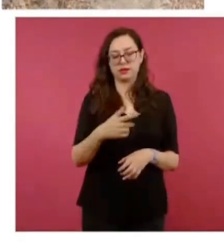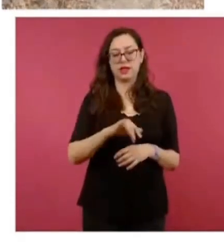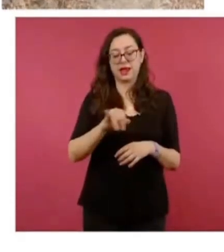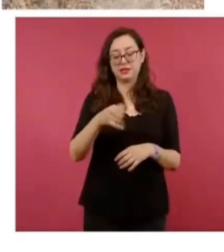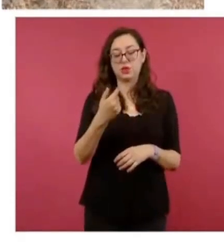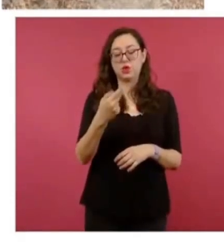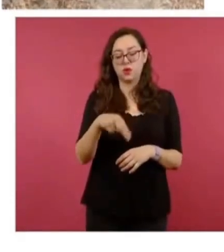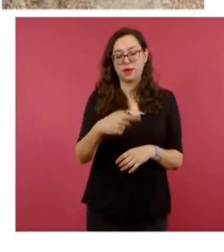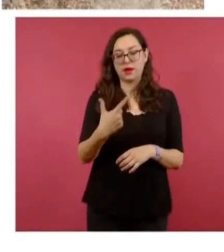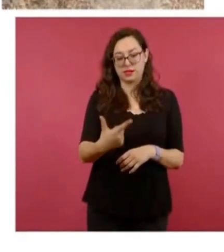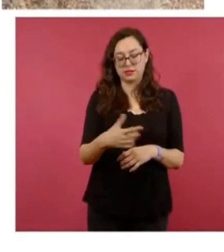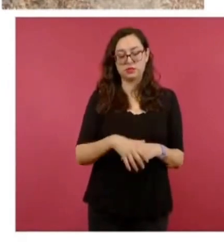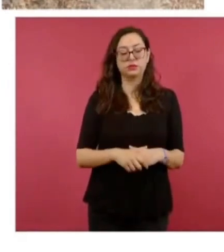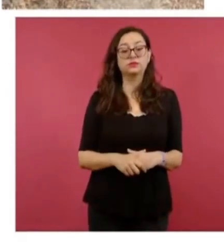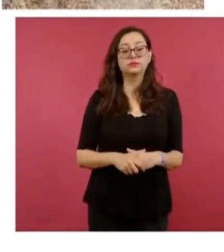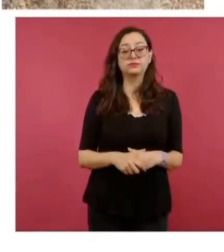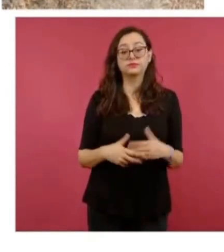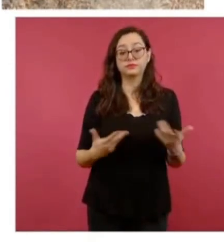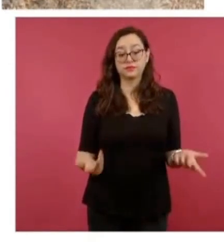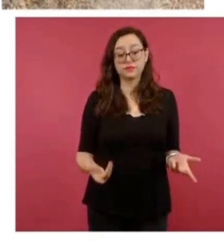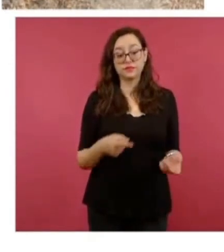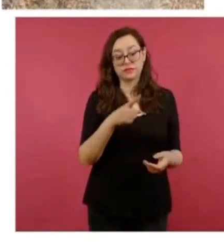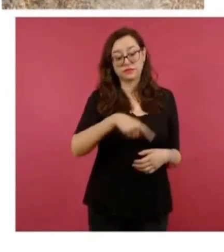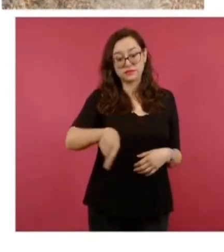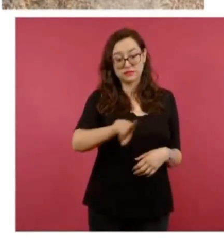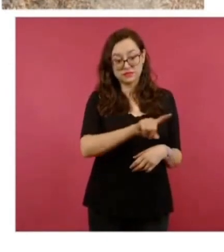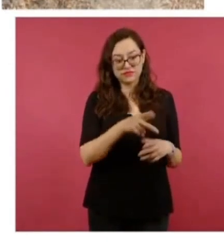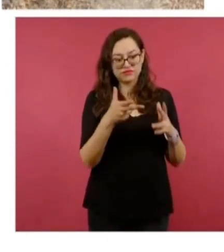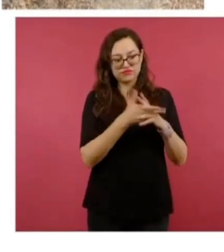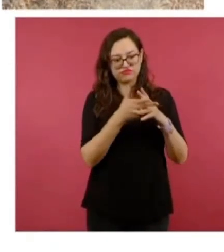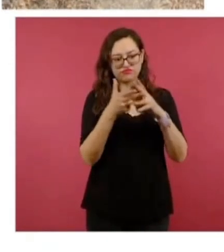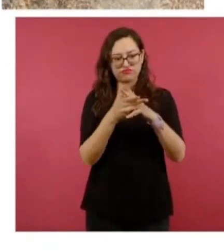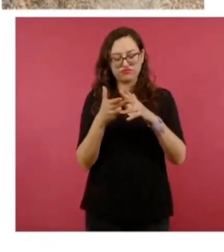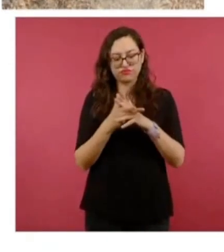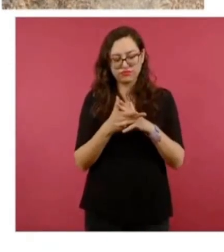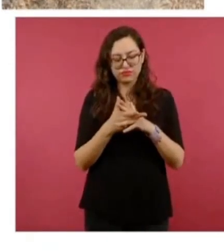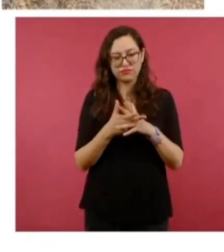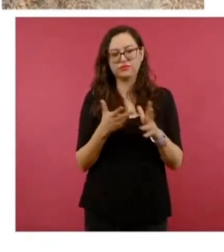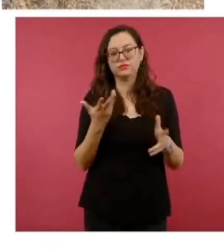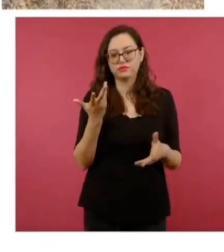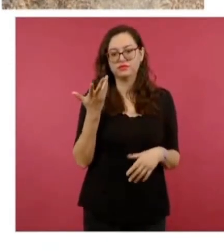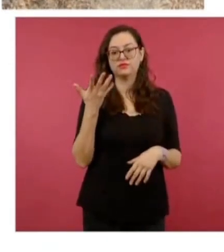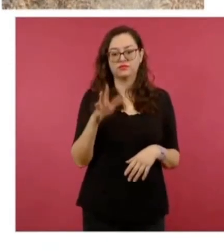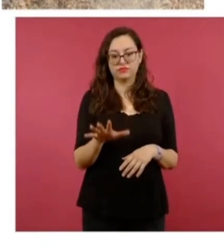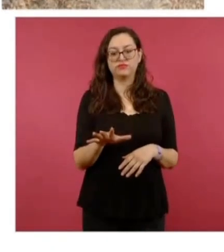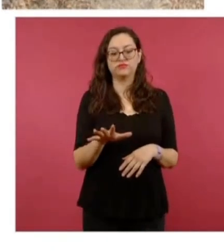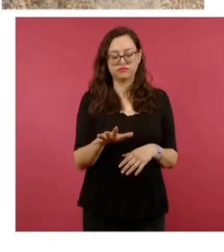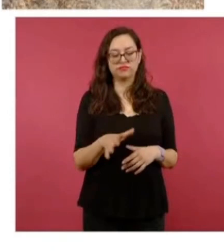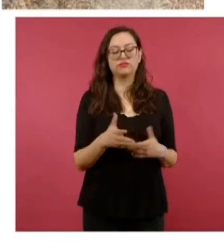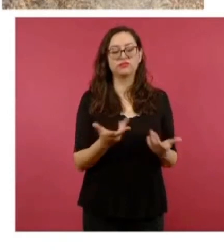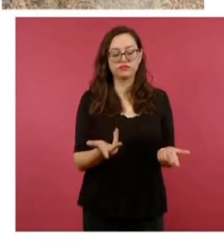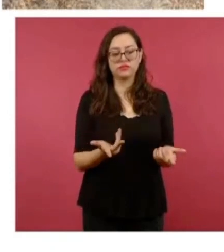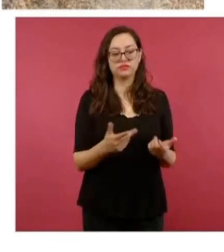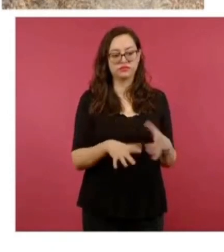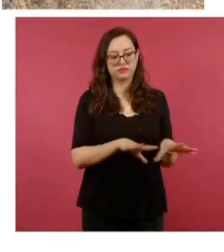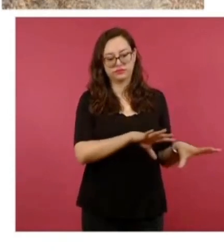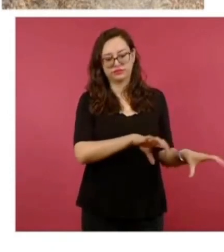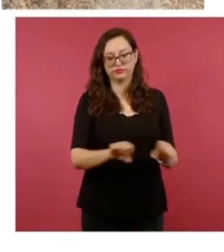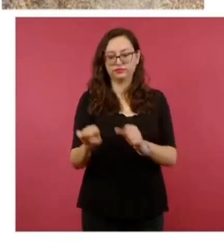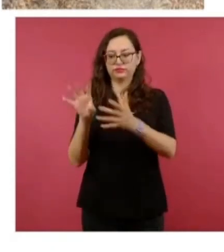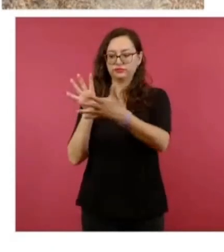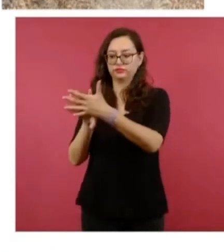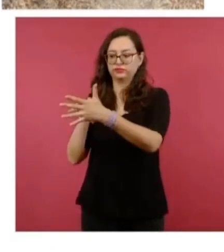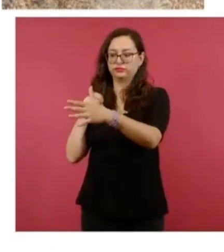cumplimentó orden de aprehensión por los delitos de homicidio de dos hombres y tentativa de homicidio de uno más y a los 11 restantes fueron